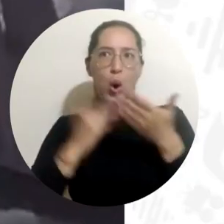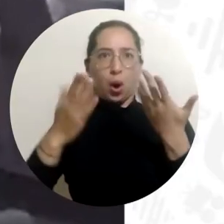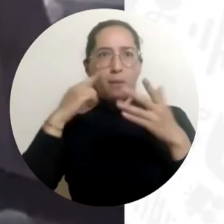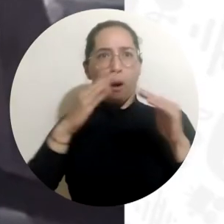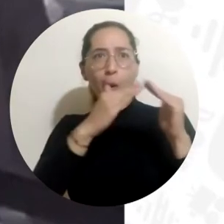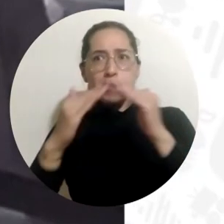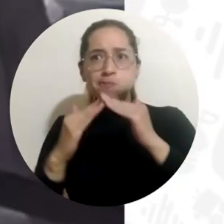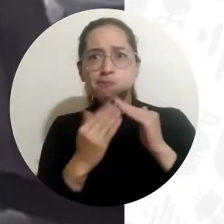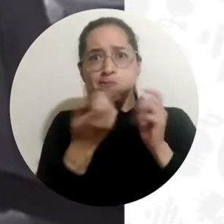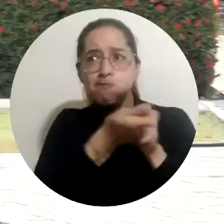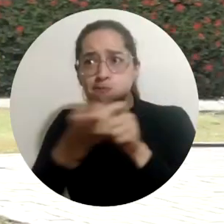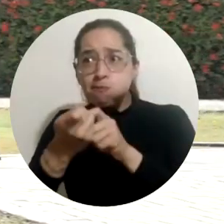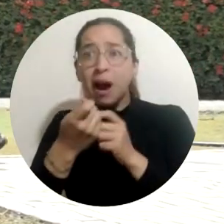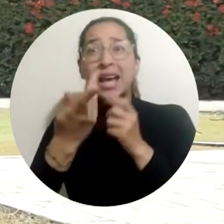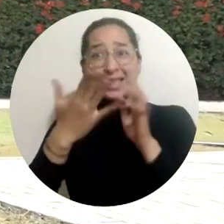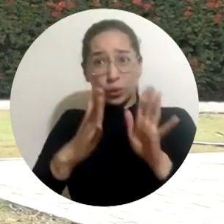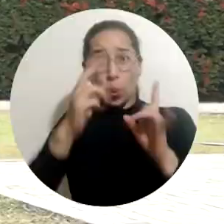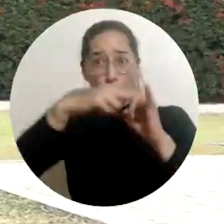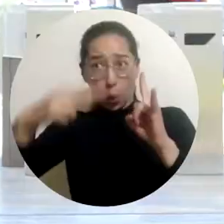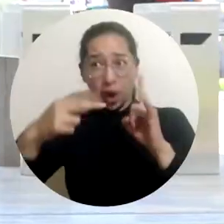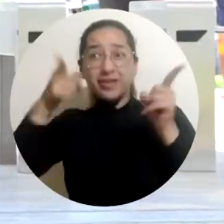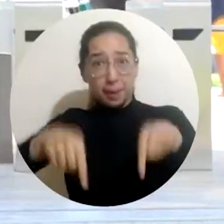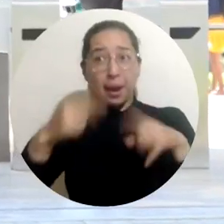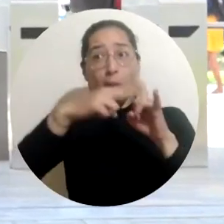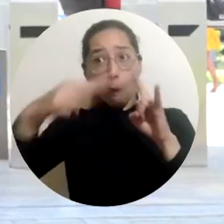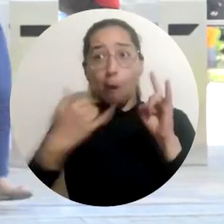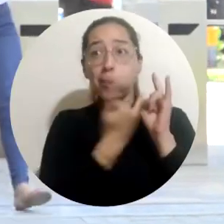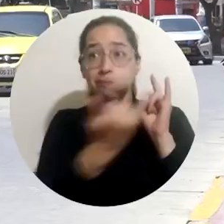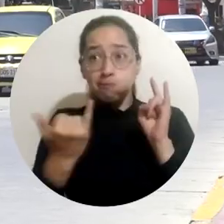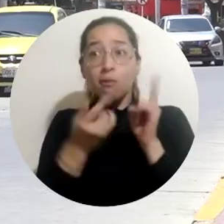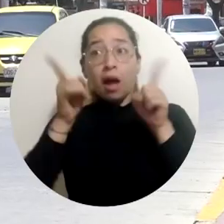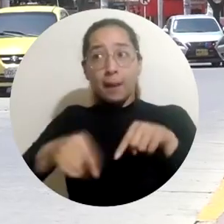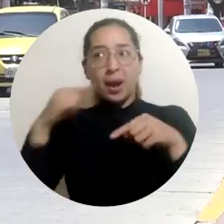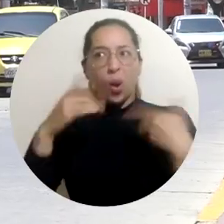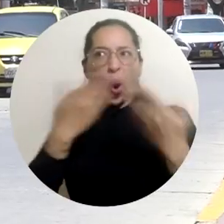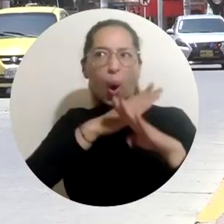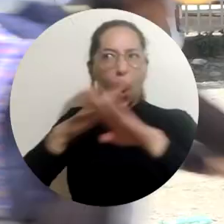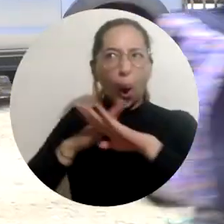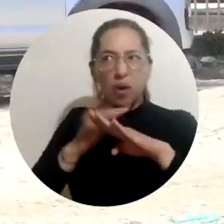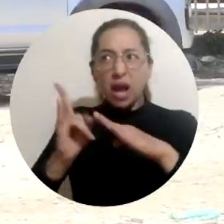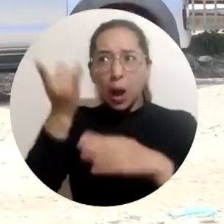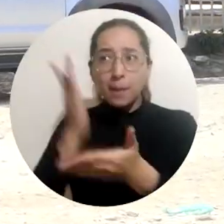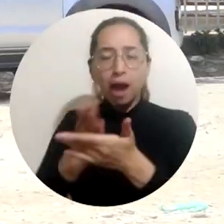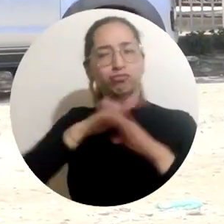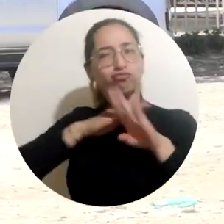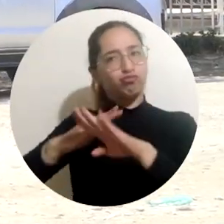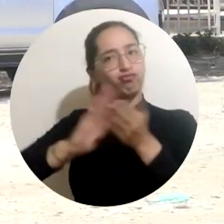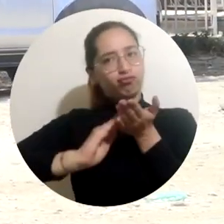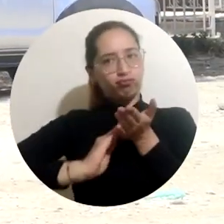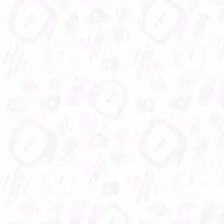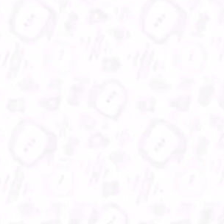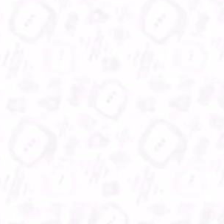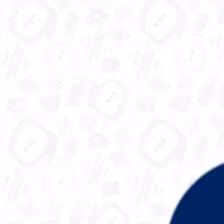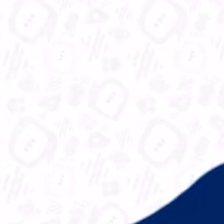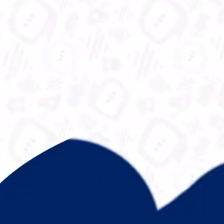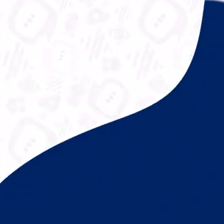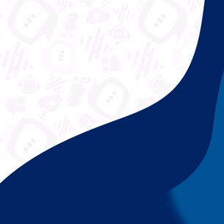con que se frenará la ola de inseguridad que azota a la comunidad universitaria y a los residentes del sector aledaño al campus.